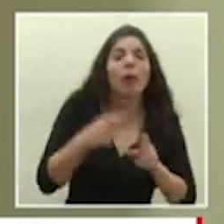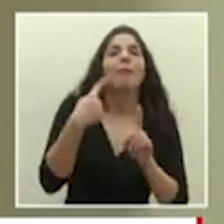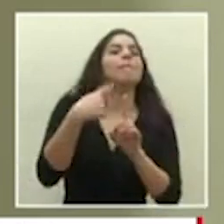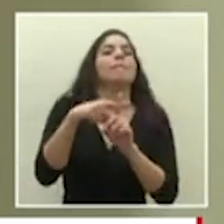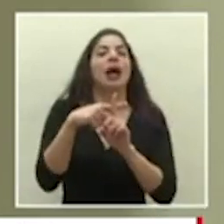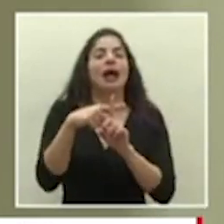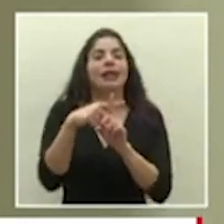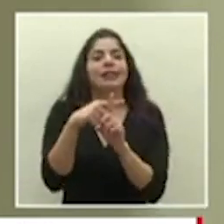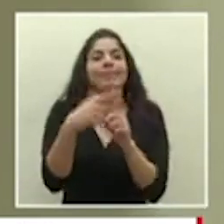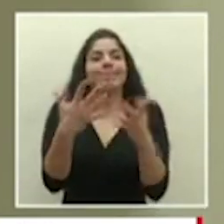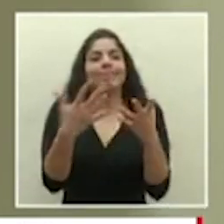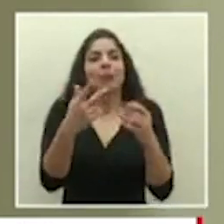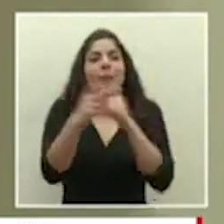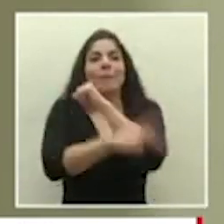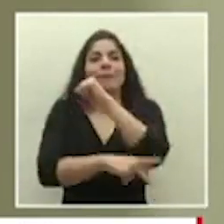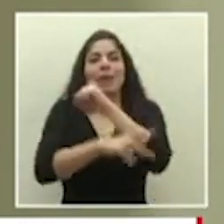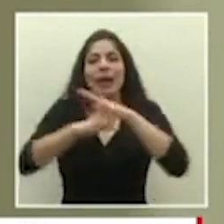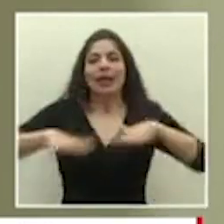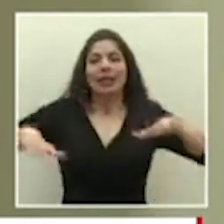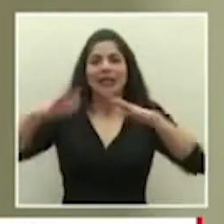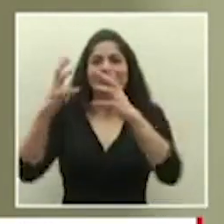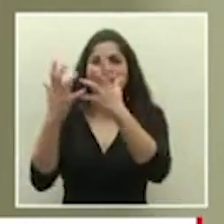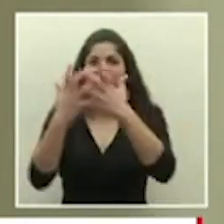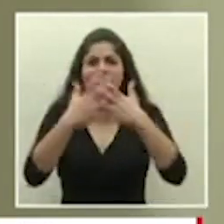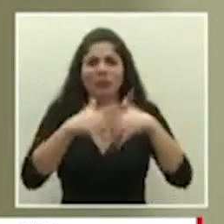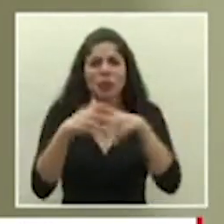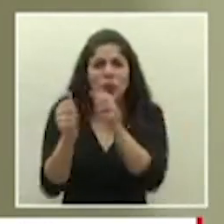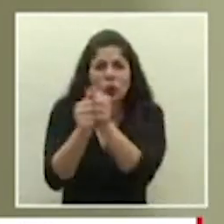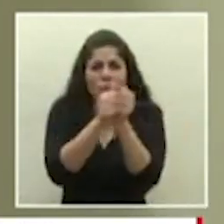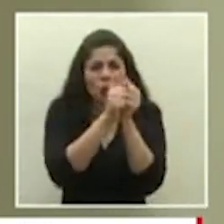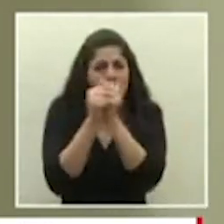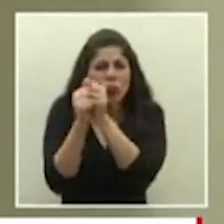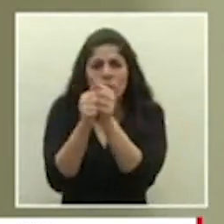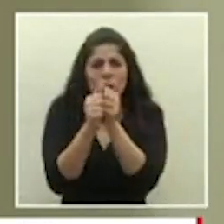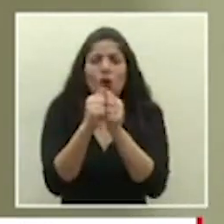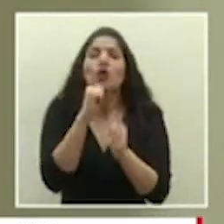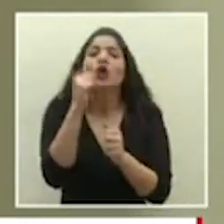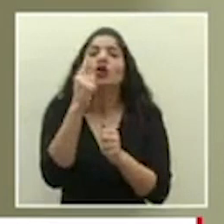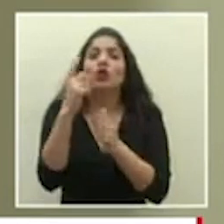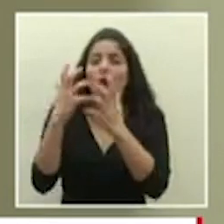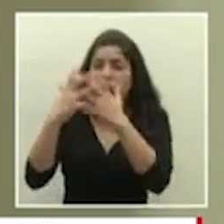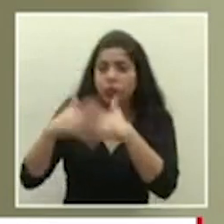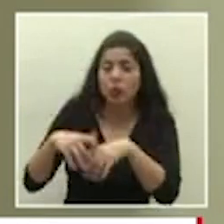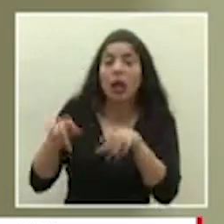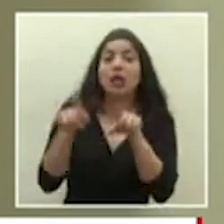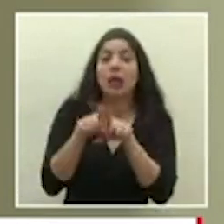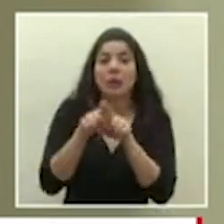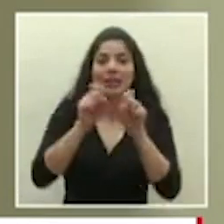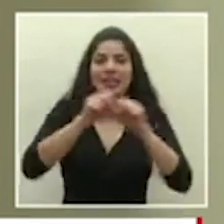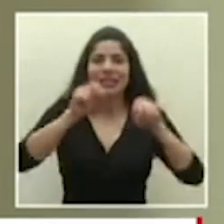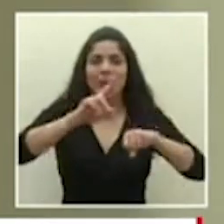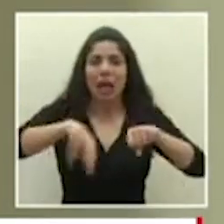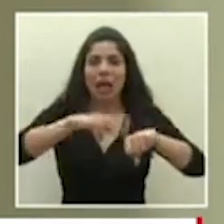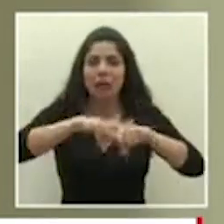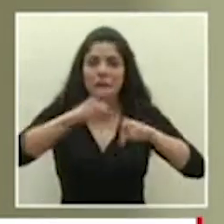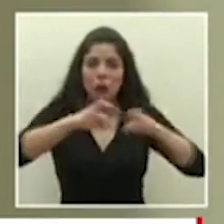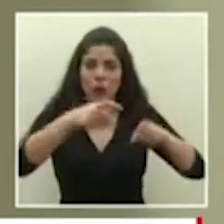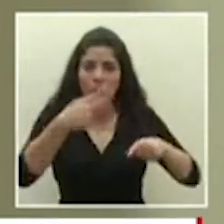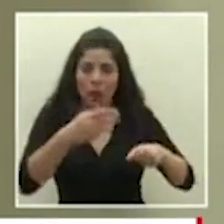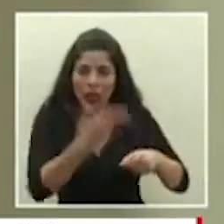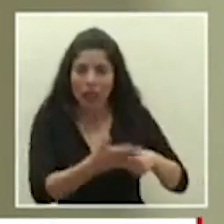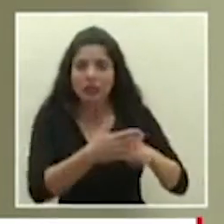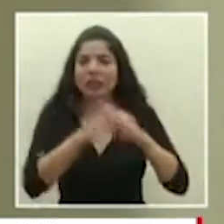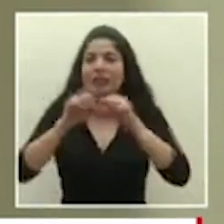a nivel de país tanto la unión más que solamente la articulación obviamente el sistema nacional de gestión de riesgo el sistema